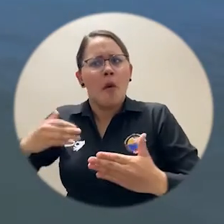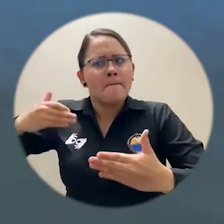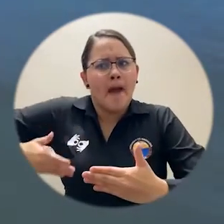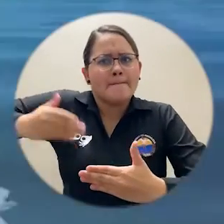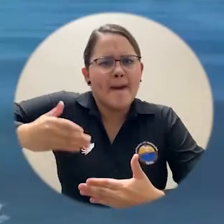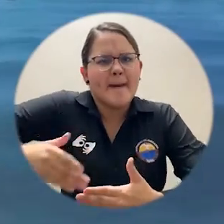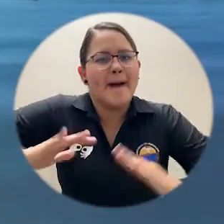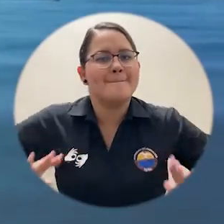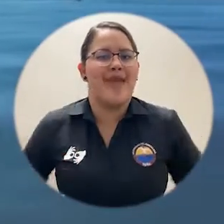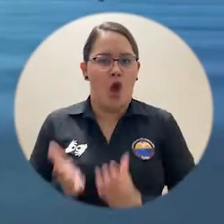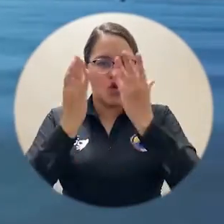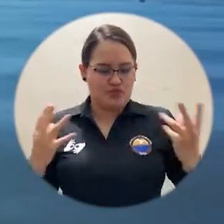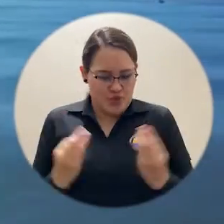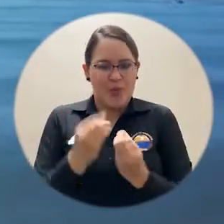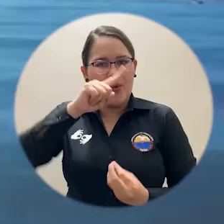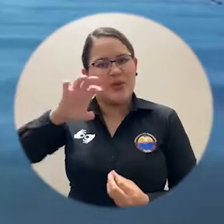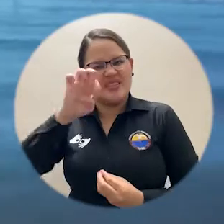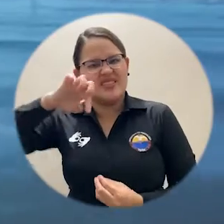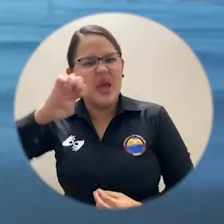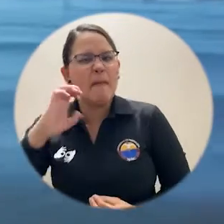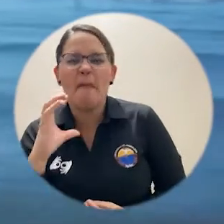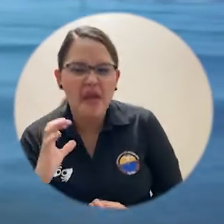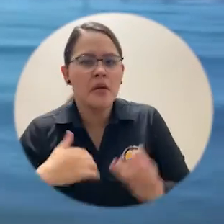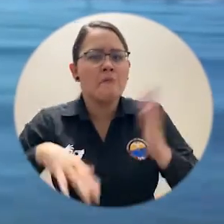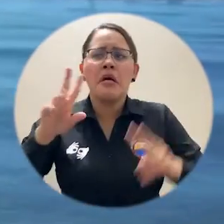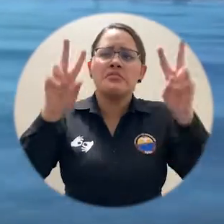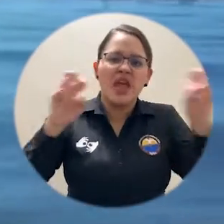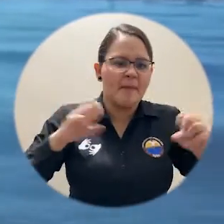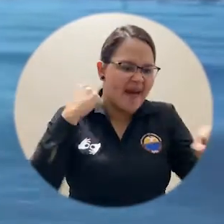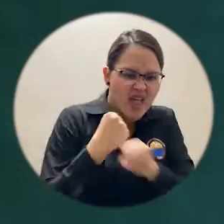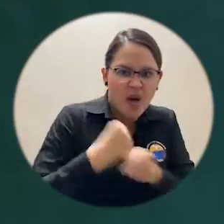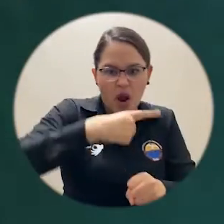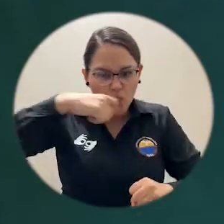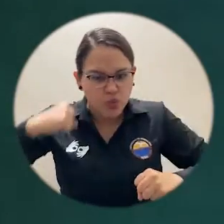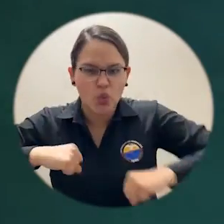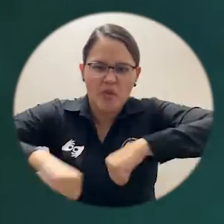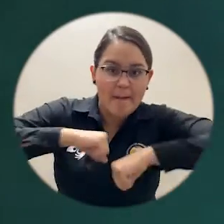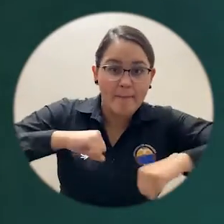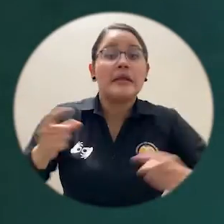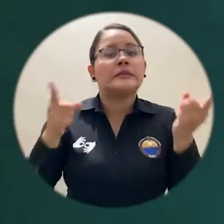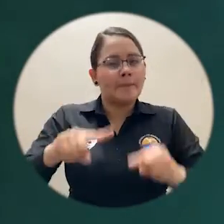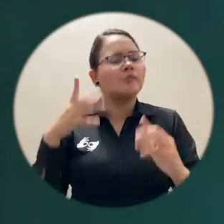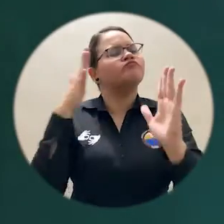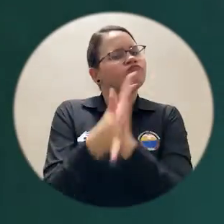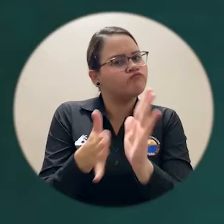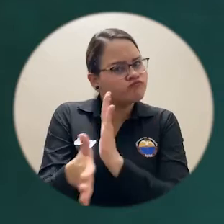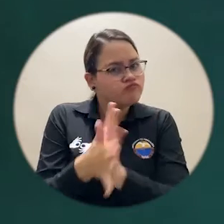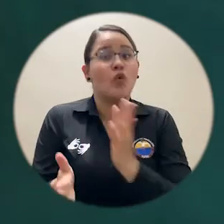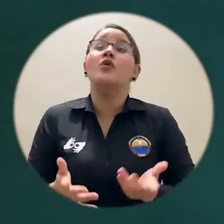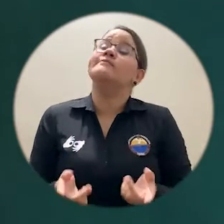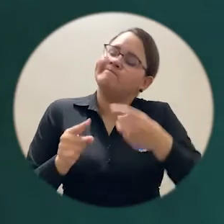fases, desde la toma de información hasta la difusión de la misma. El control de calidad también ha sido una preocupación.